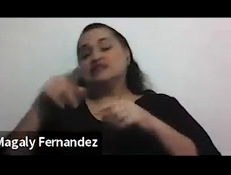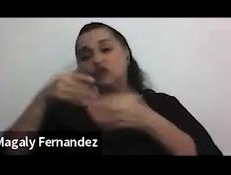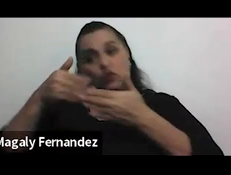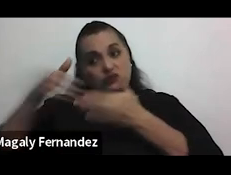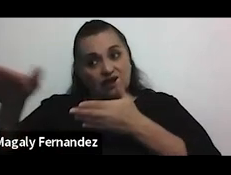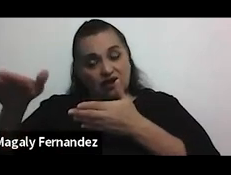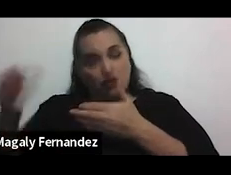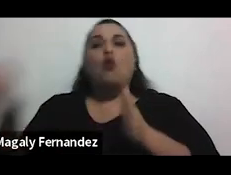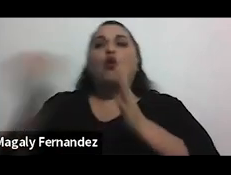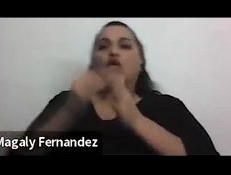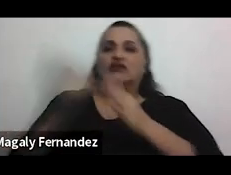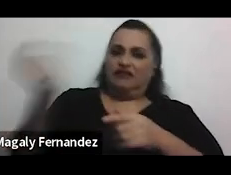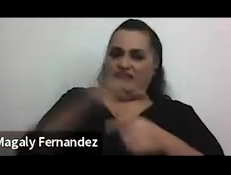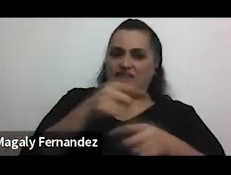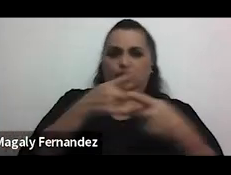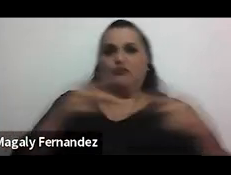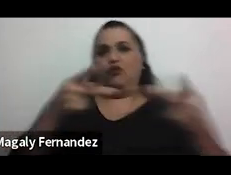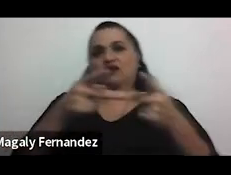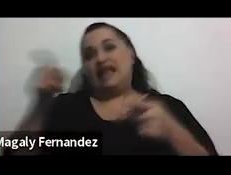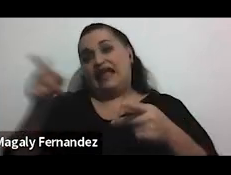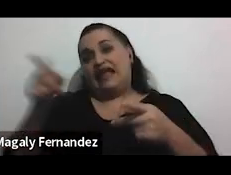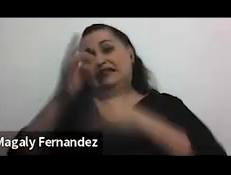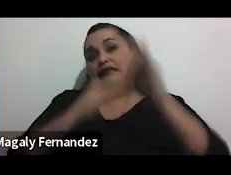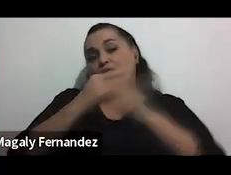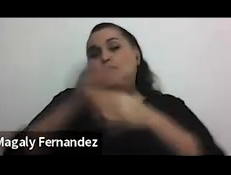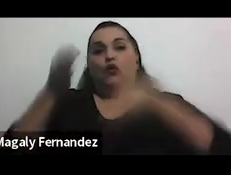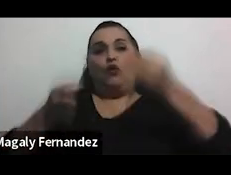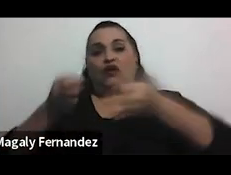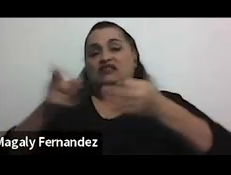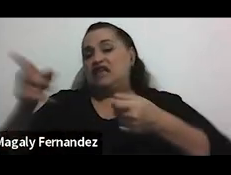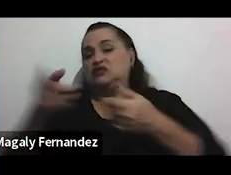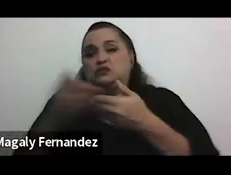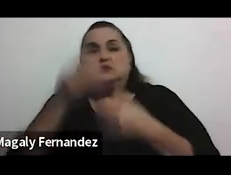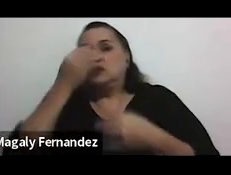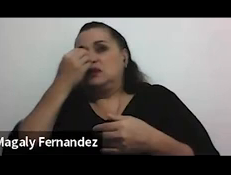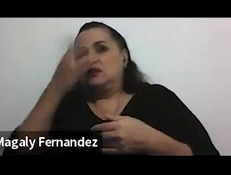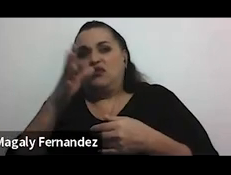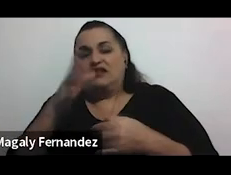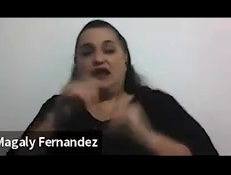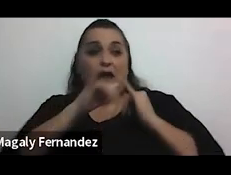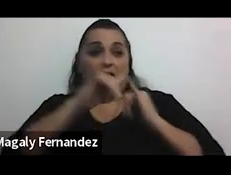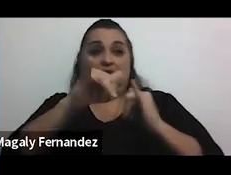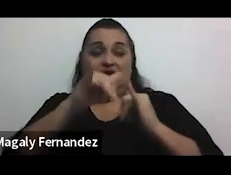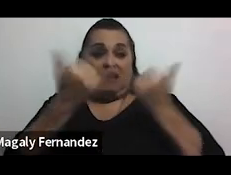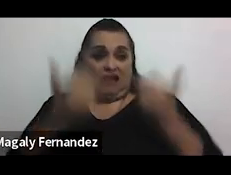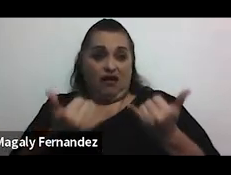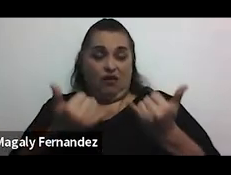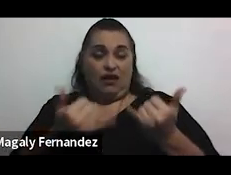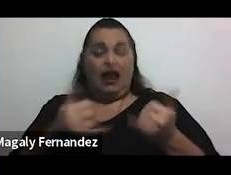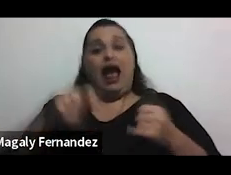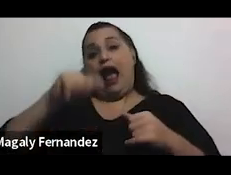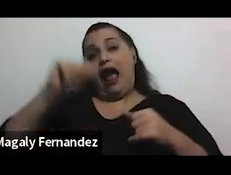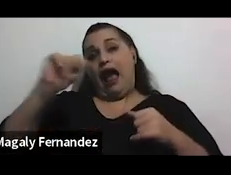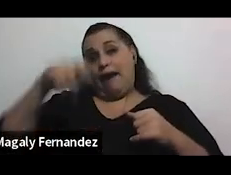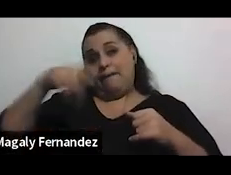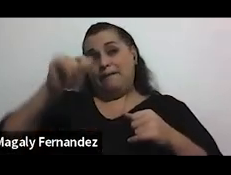y desgraciadamente a me tocó ese tipo de juez entonces ellos hicieron la apelación del caso y ahora estamos en la apelación de ese caso